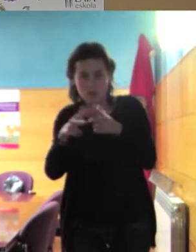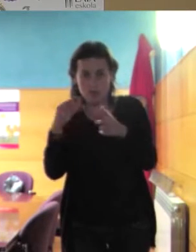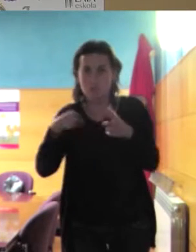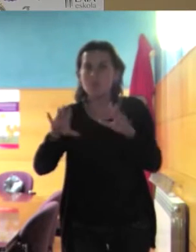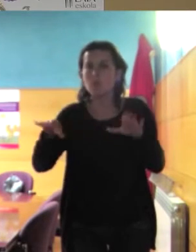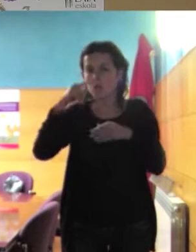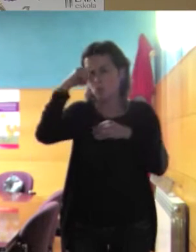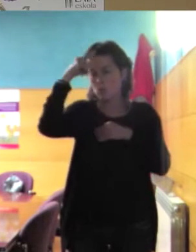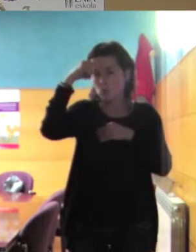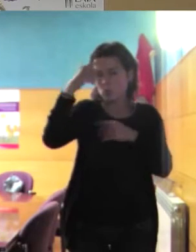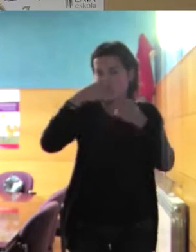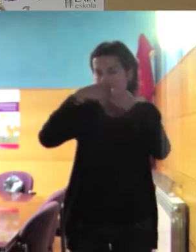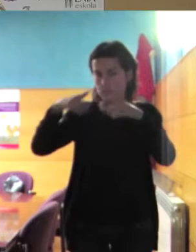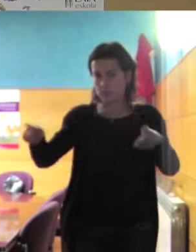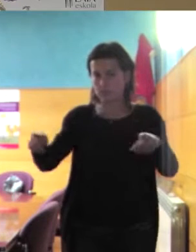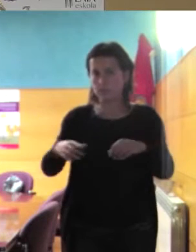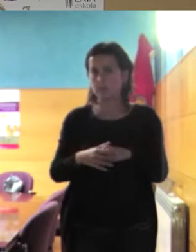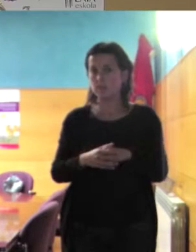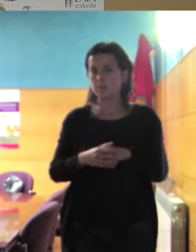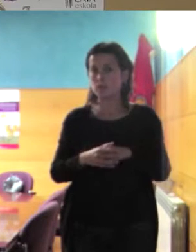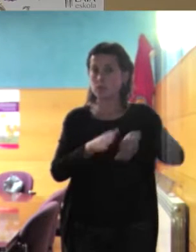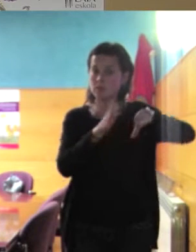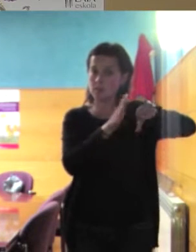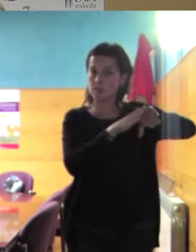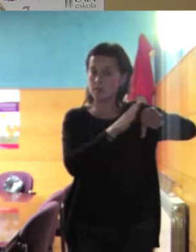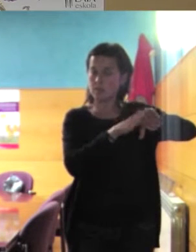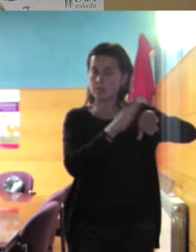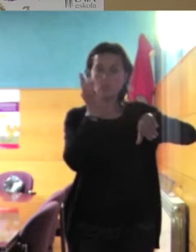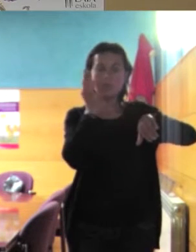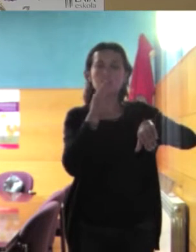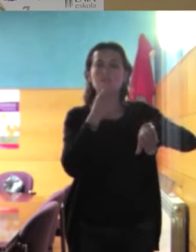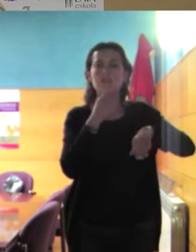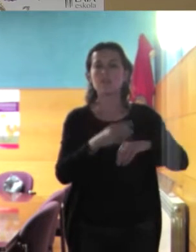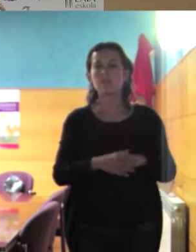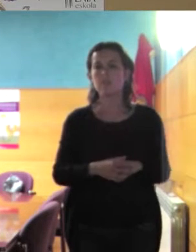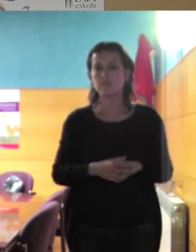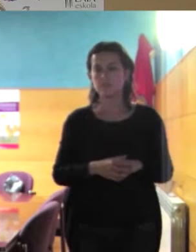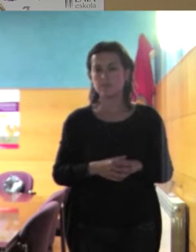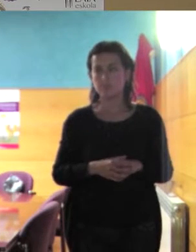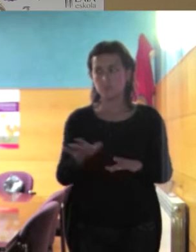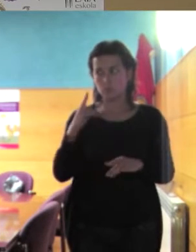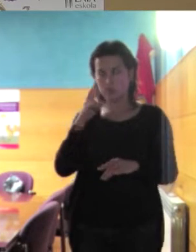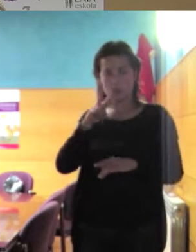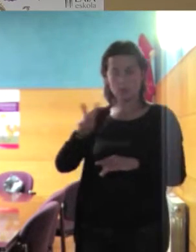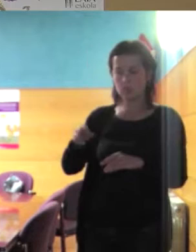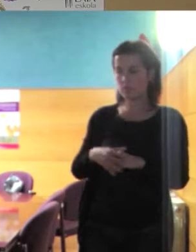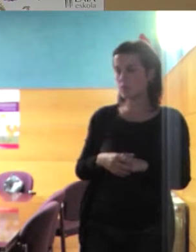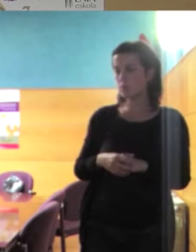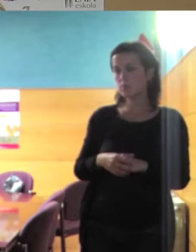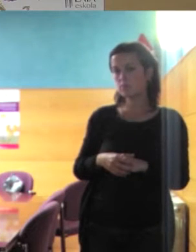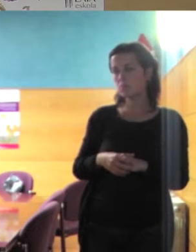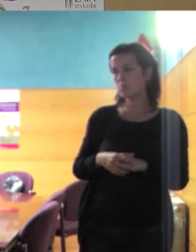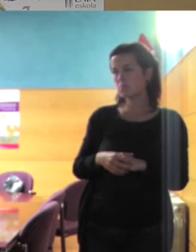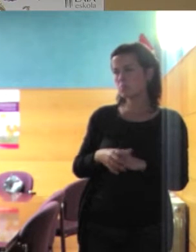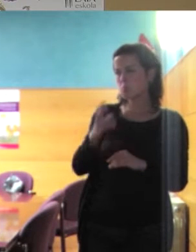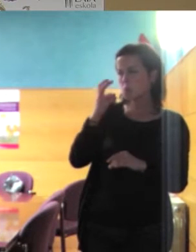culturales distintas y la de la izquierda dice sobre la otra exceptuando los